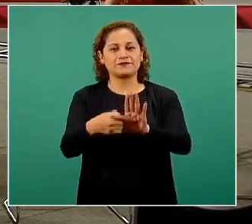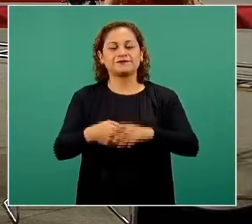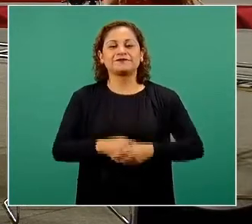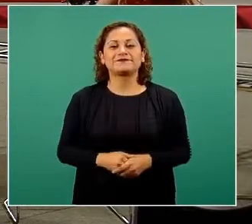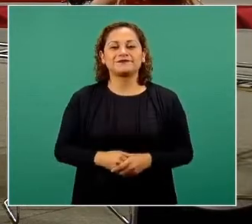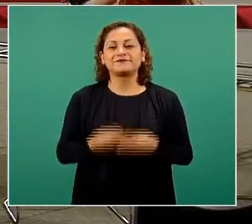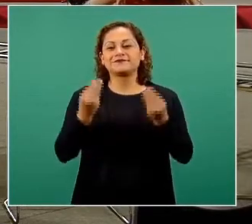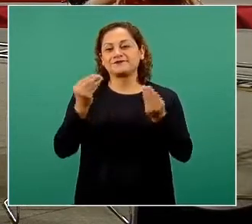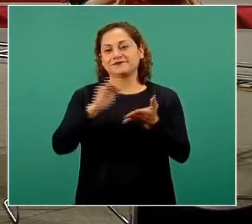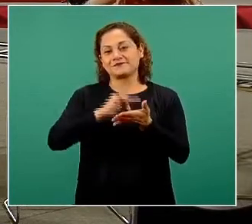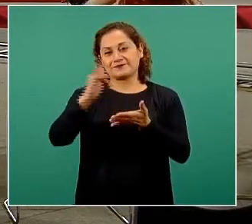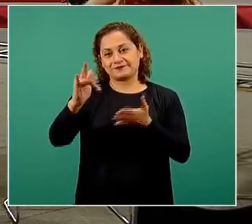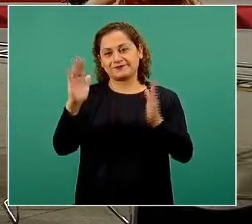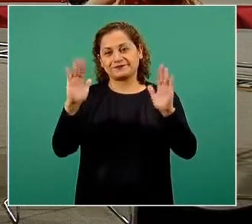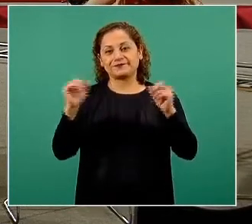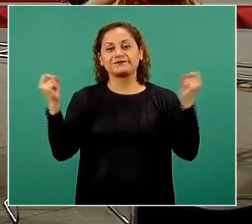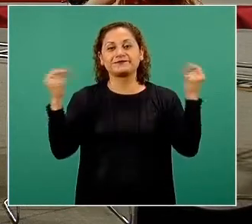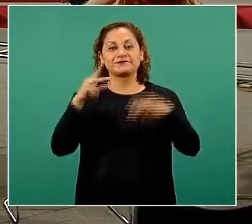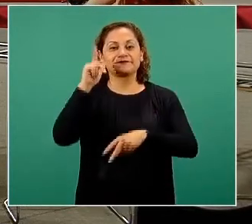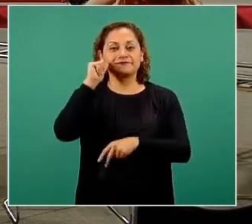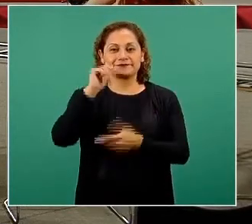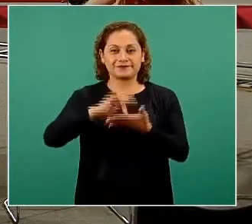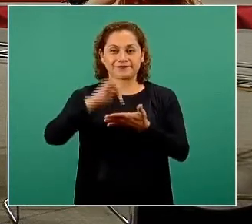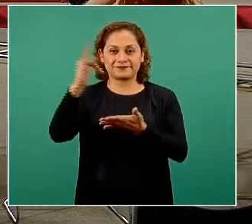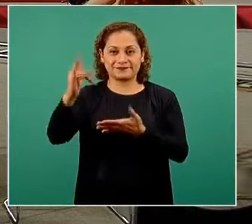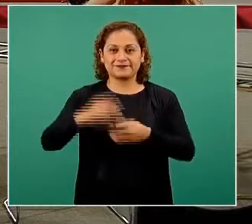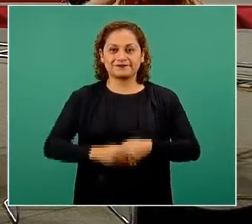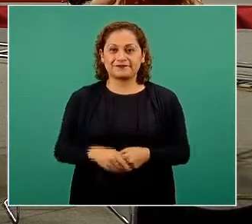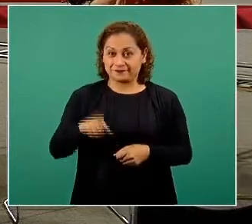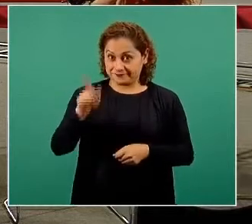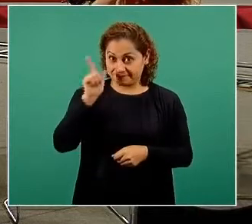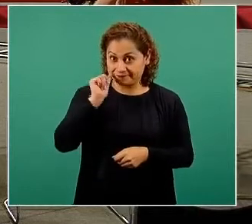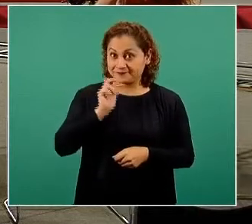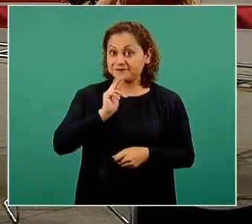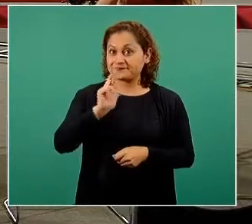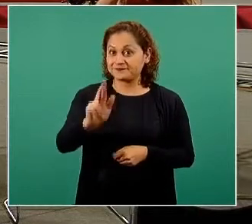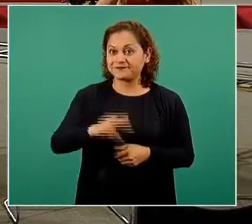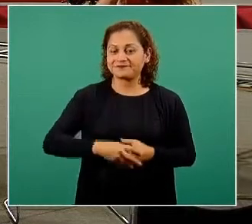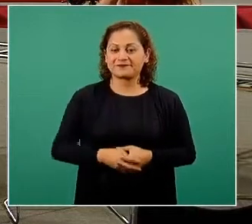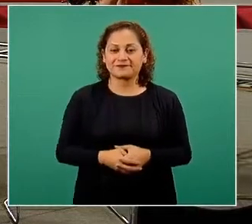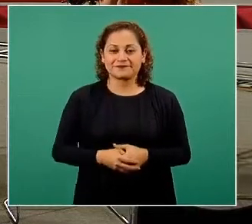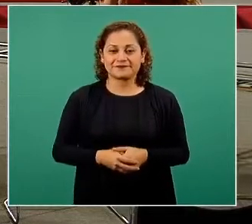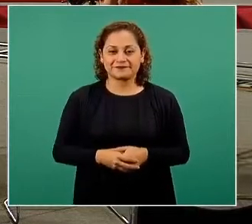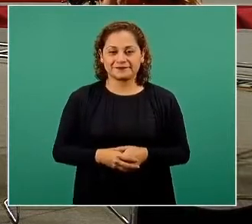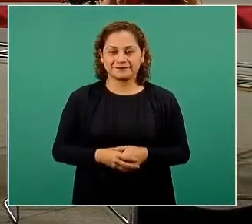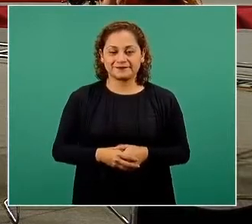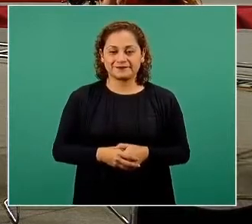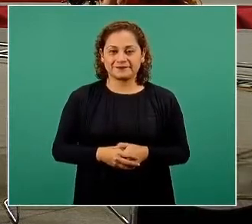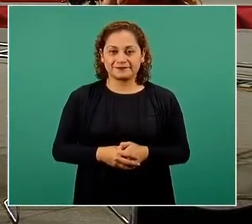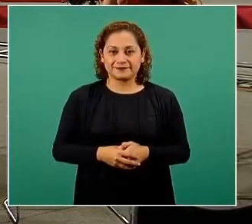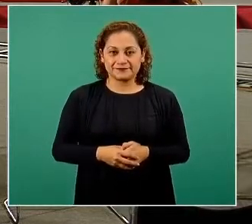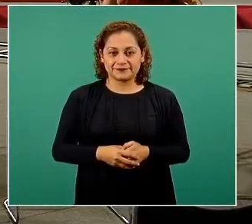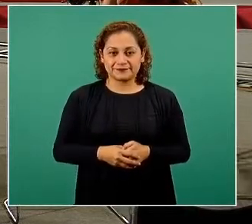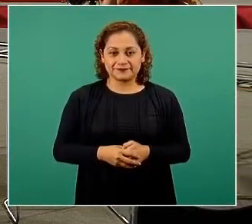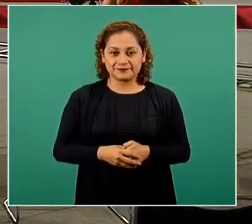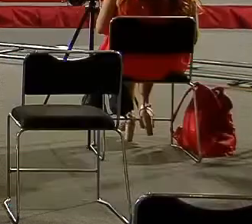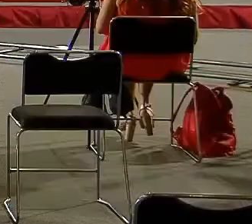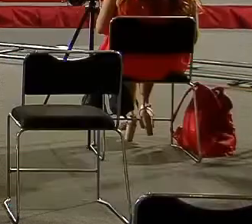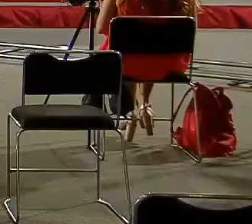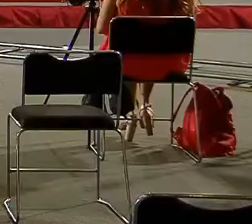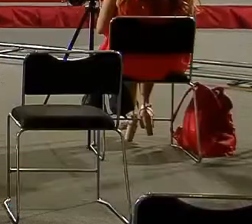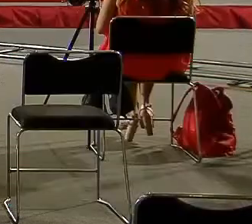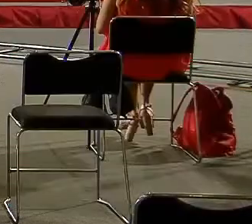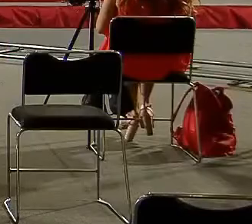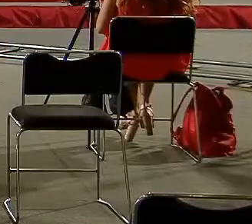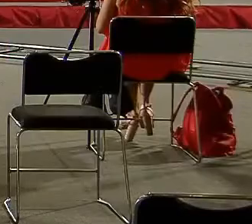muchas gracias nos vemos mañana gracias mañana queda pendiente es Miguel esto usted todos a ver